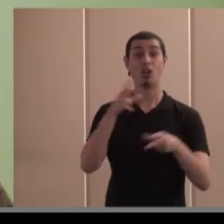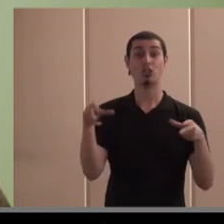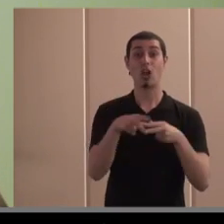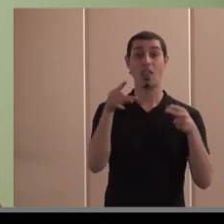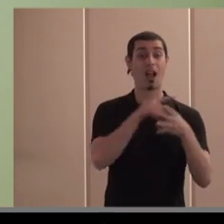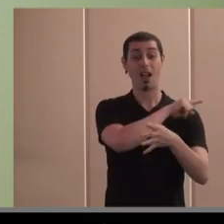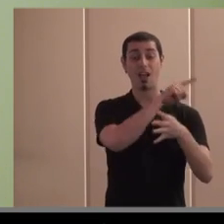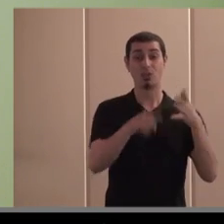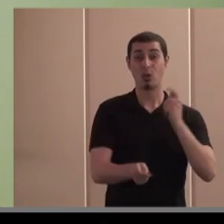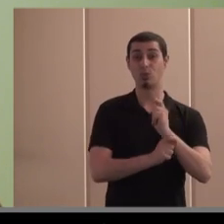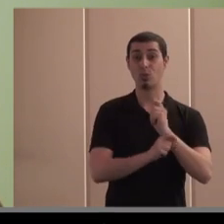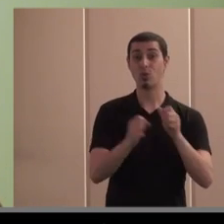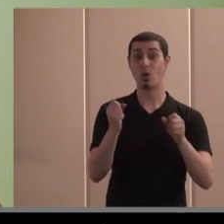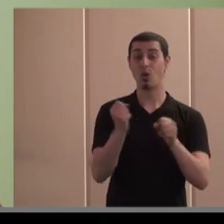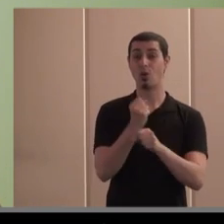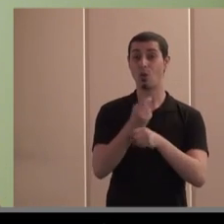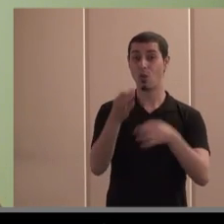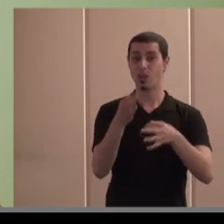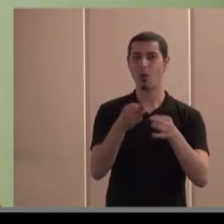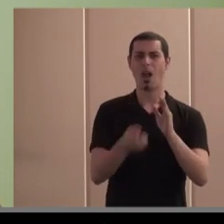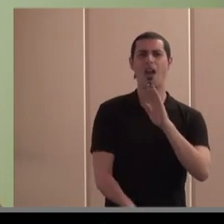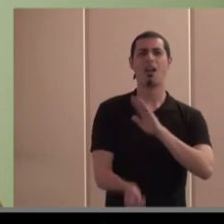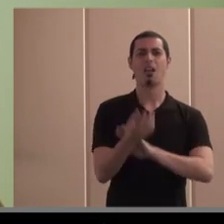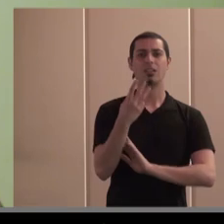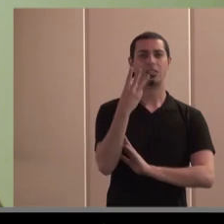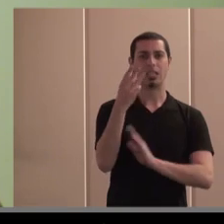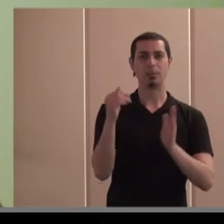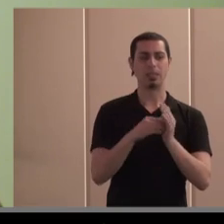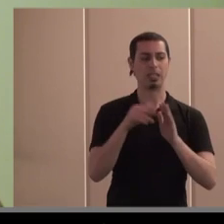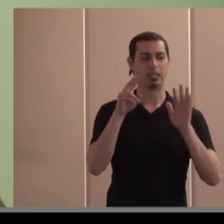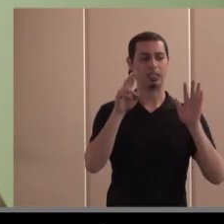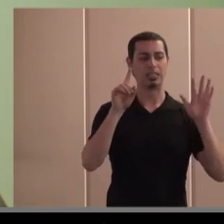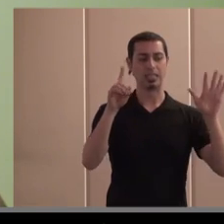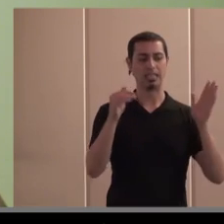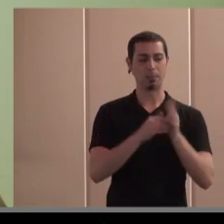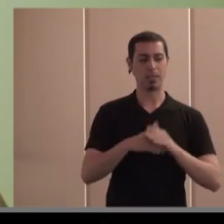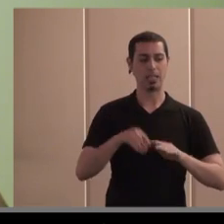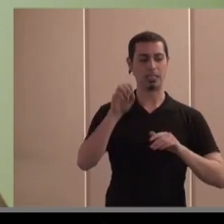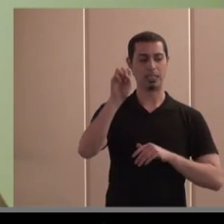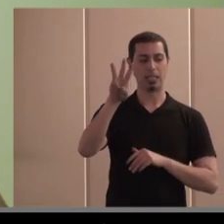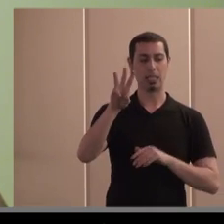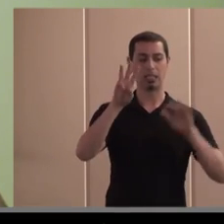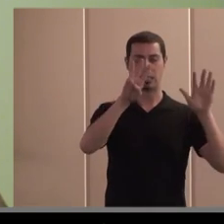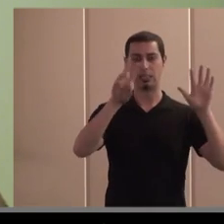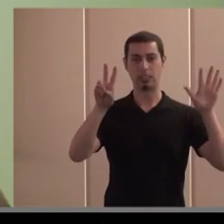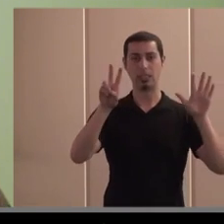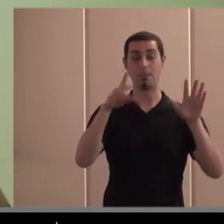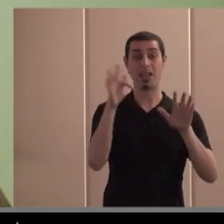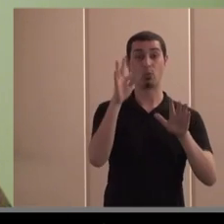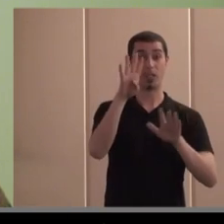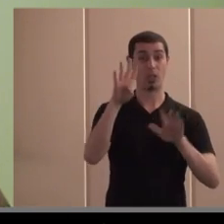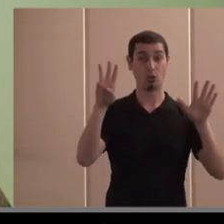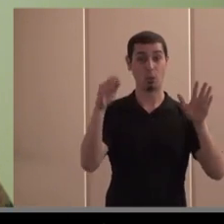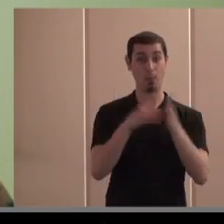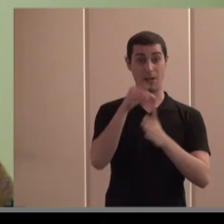fórmulas jurídicas hemos creado 6.037 empresas y se han creado 48.000 puestos de trabajo esto